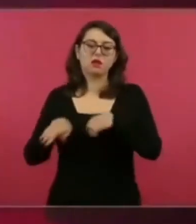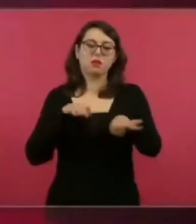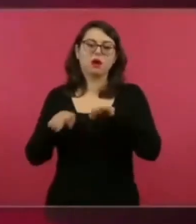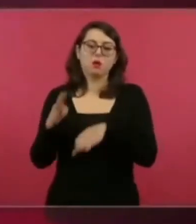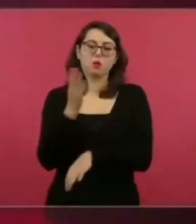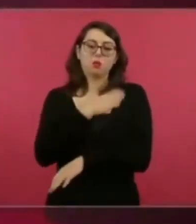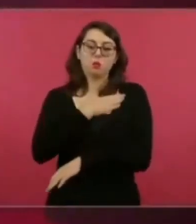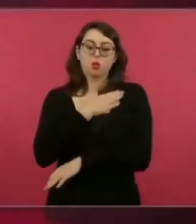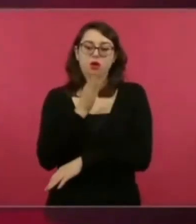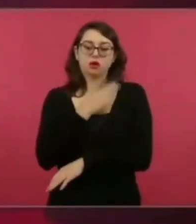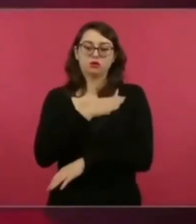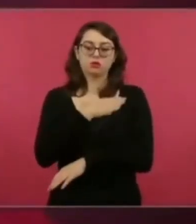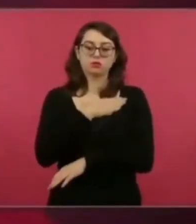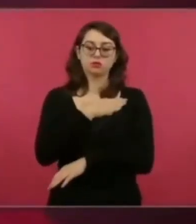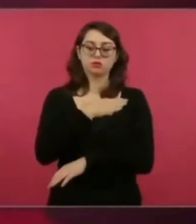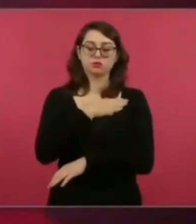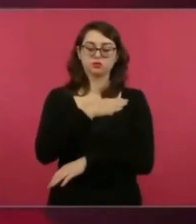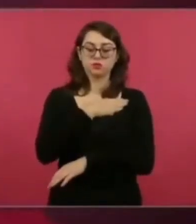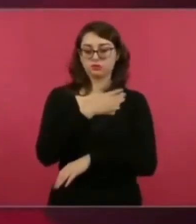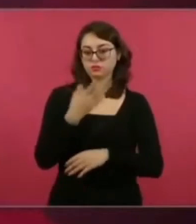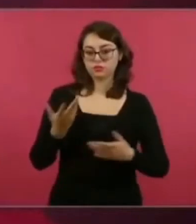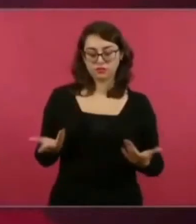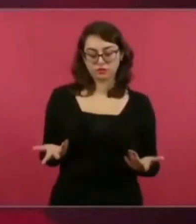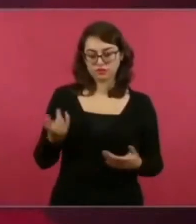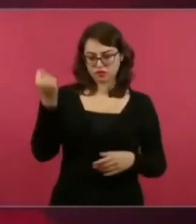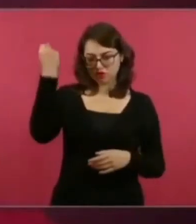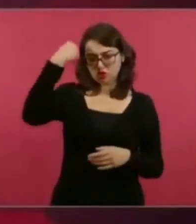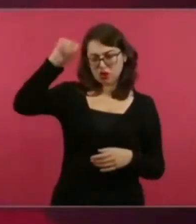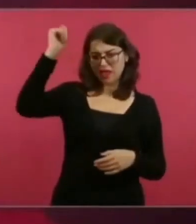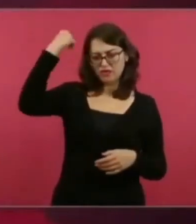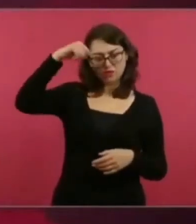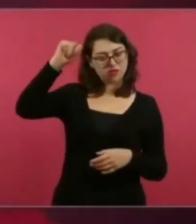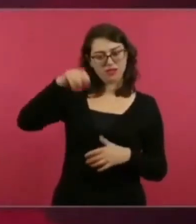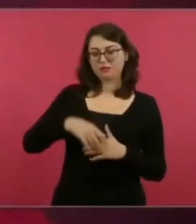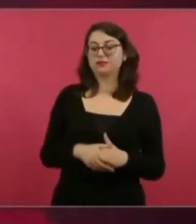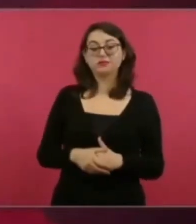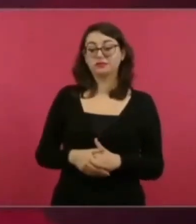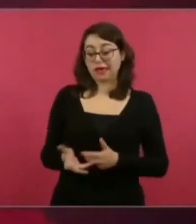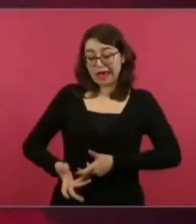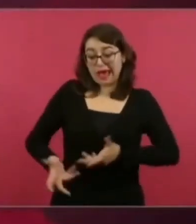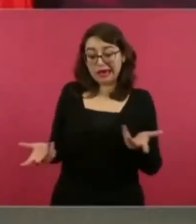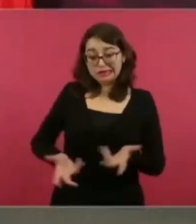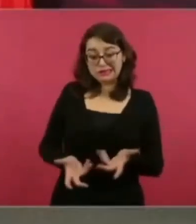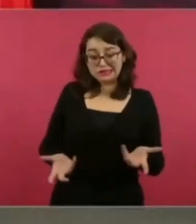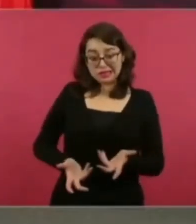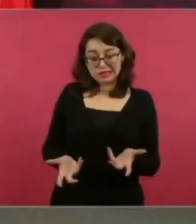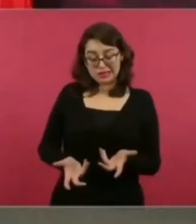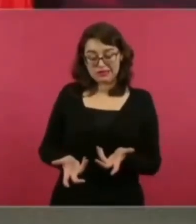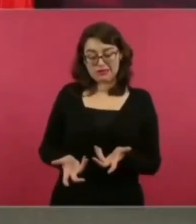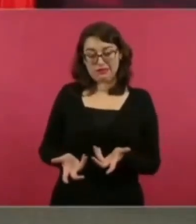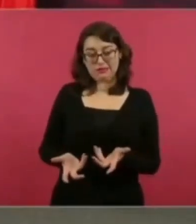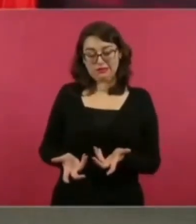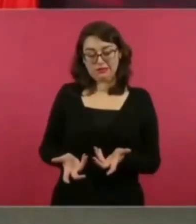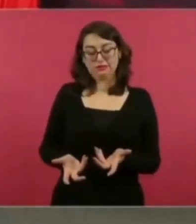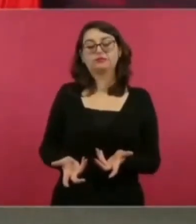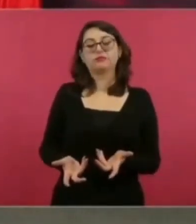pero no solo teoría sino también la práctica todo lo que